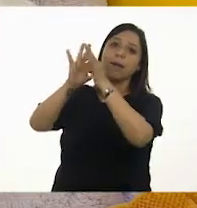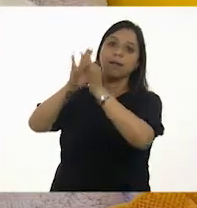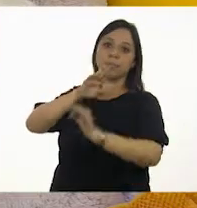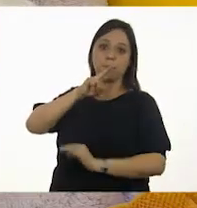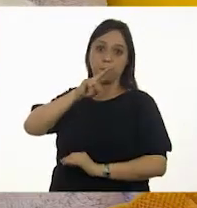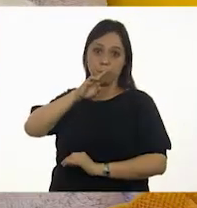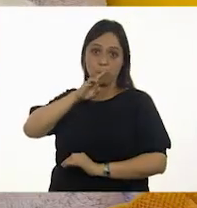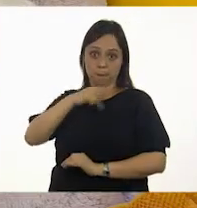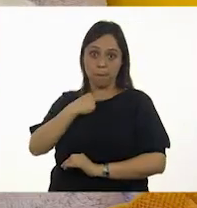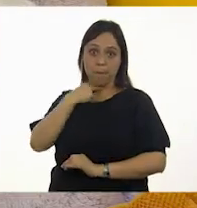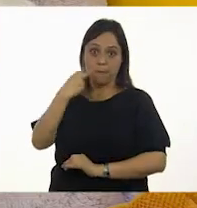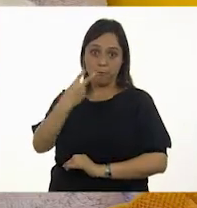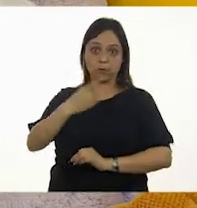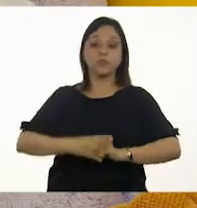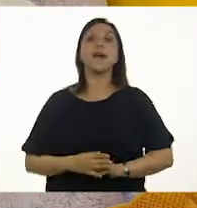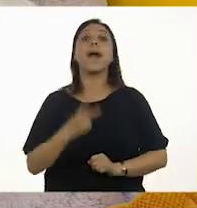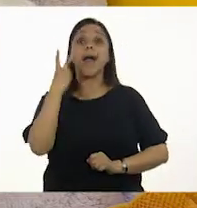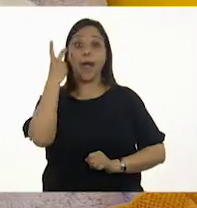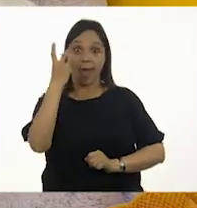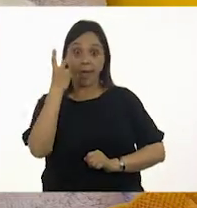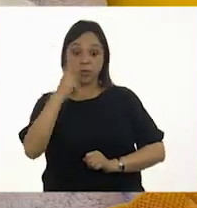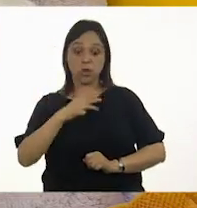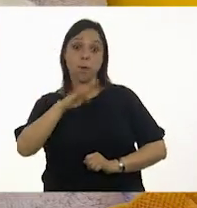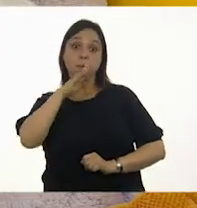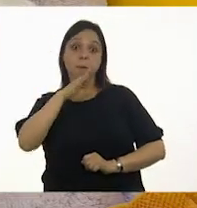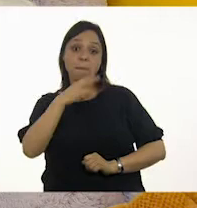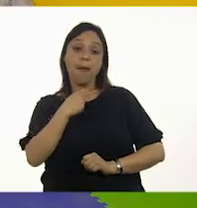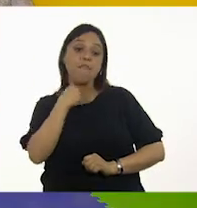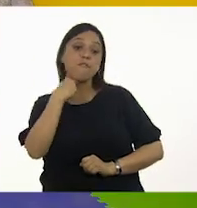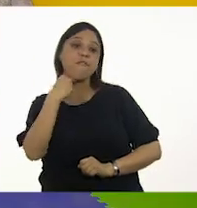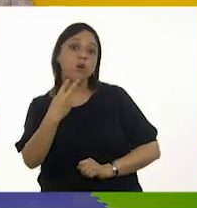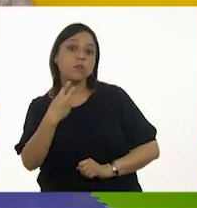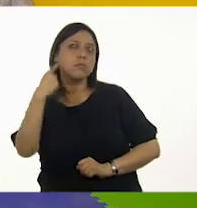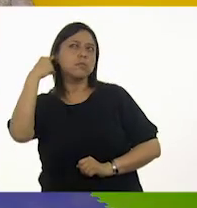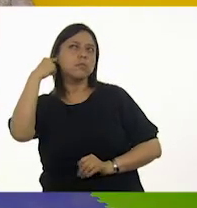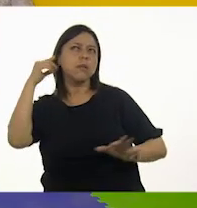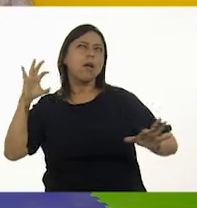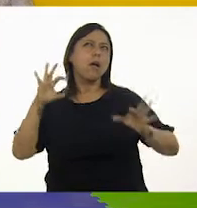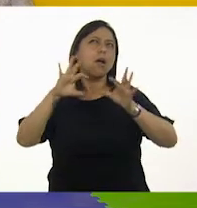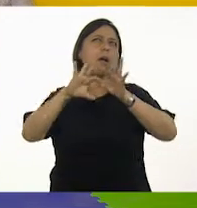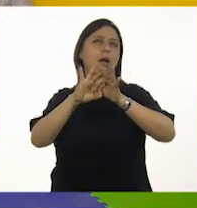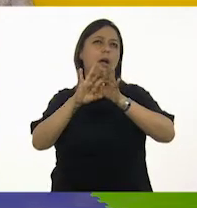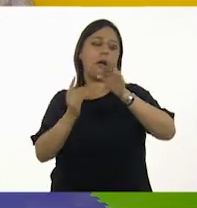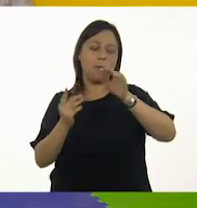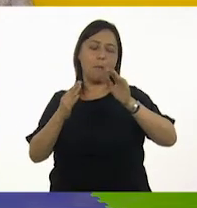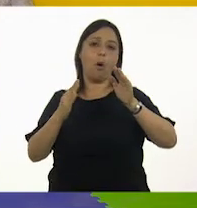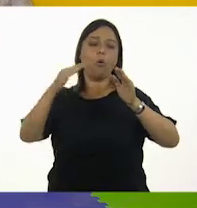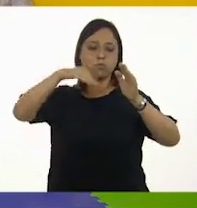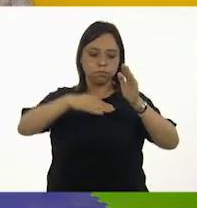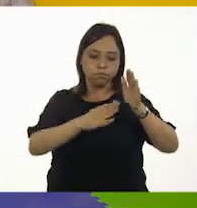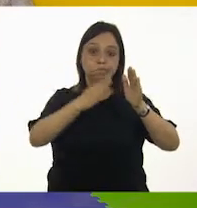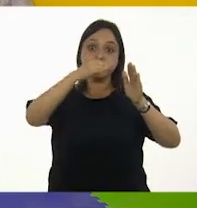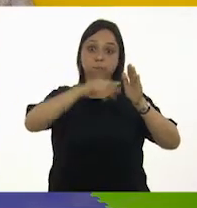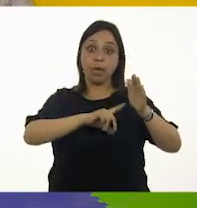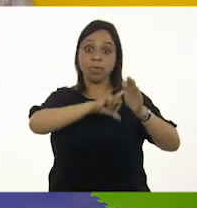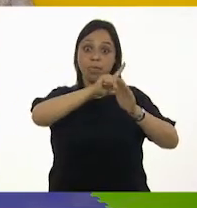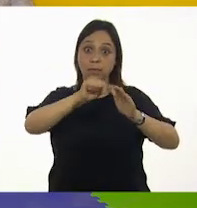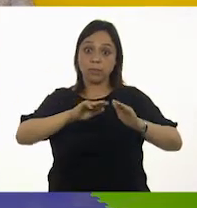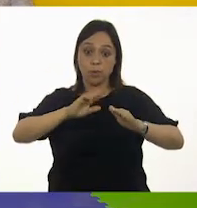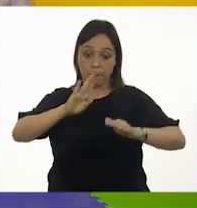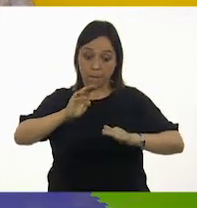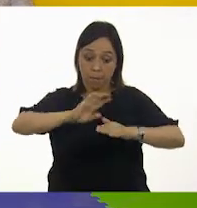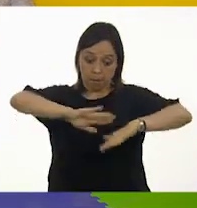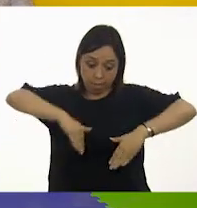con los sonidos de la voz de la madre, aparecen los ritmos de su lenguaje. Luego, cuando el bebé nace, el rostro de la madre,